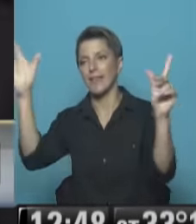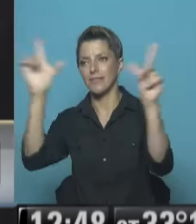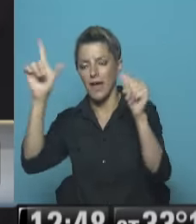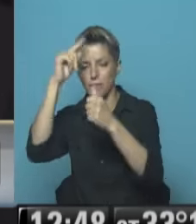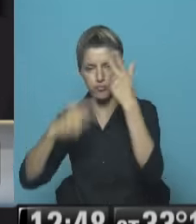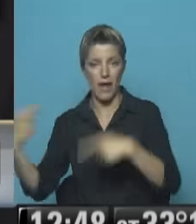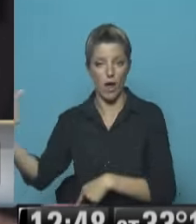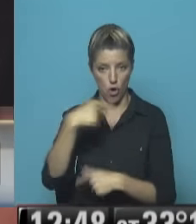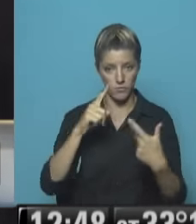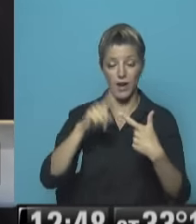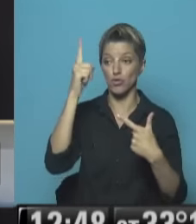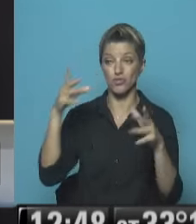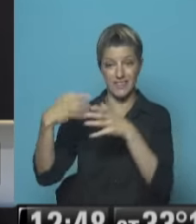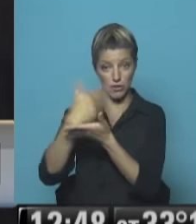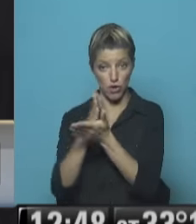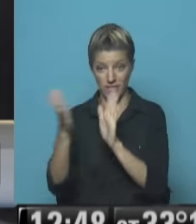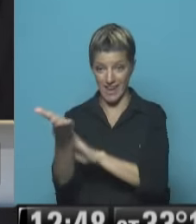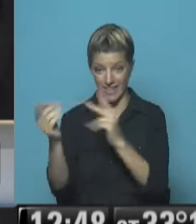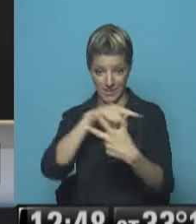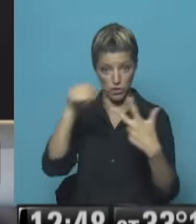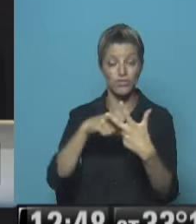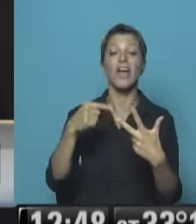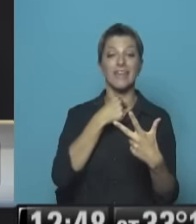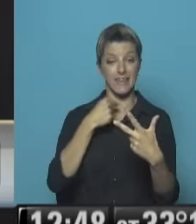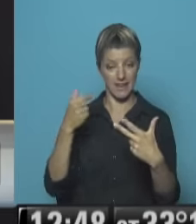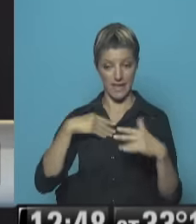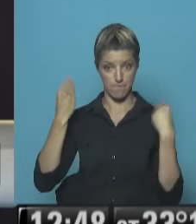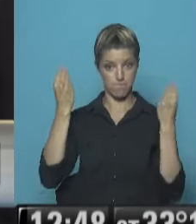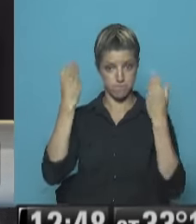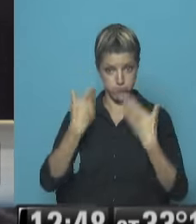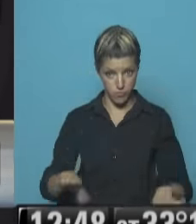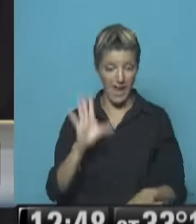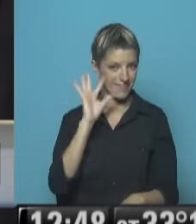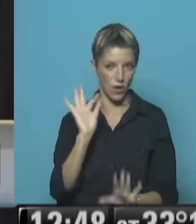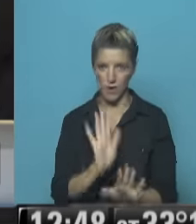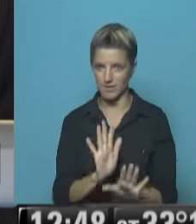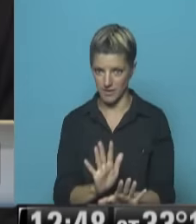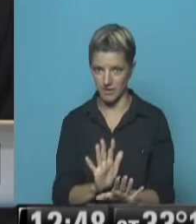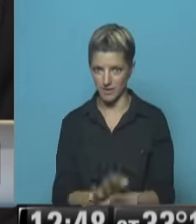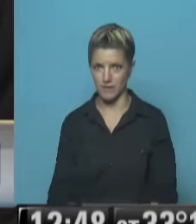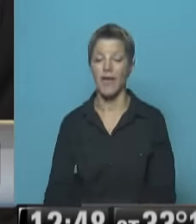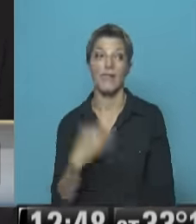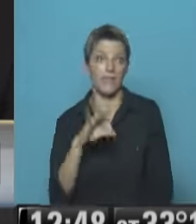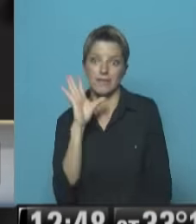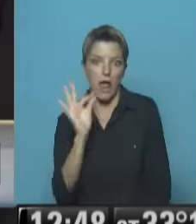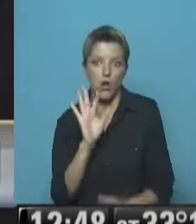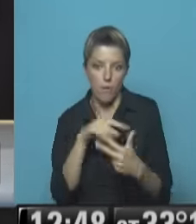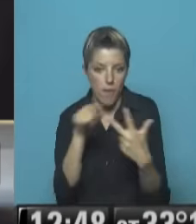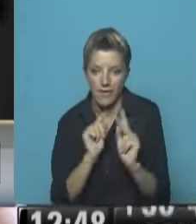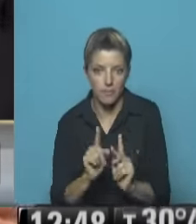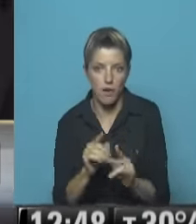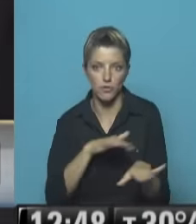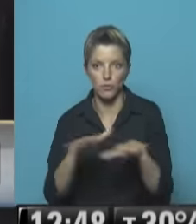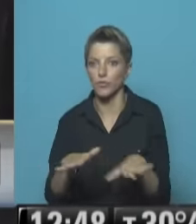derecha Que quiere derrocarlo Eso es parte Del menú que tenés A esto tenés que responder Es decir Un